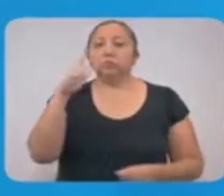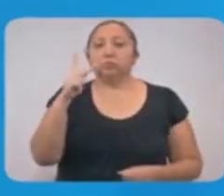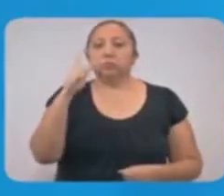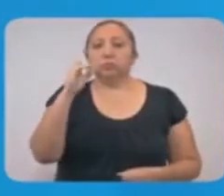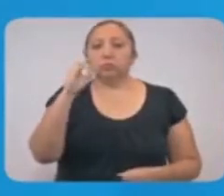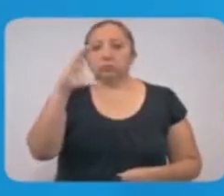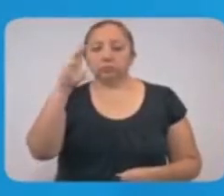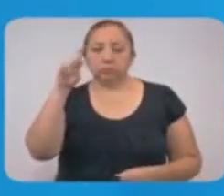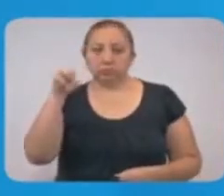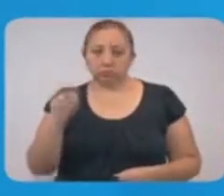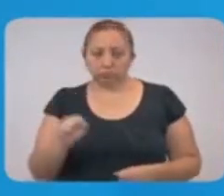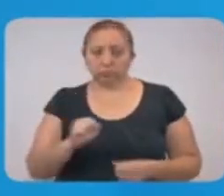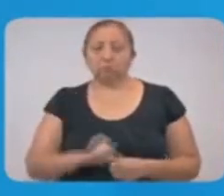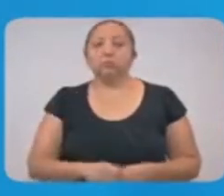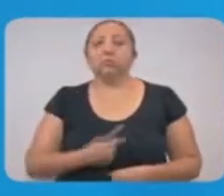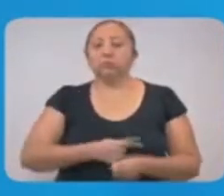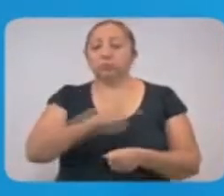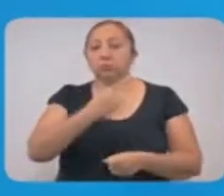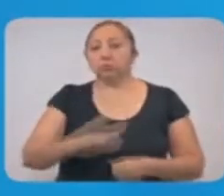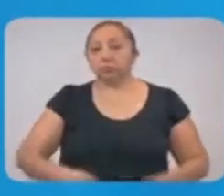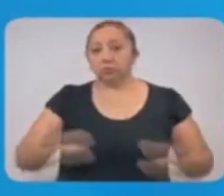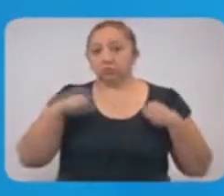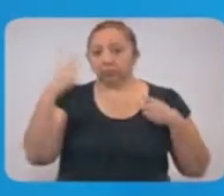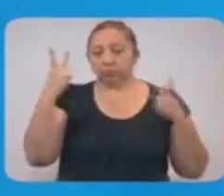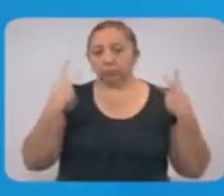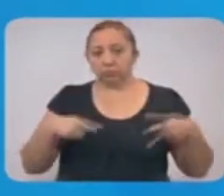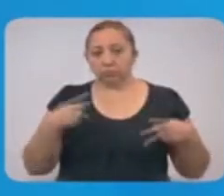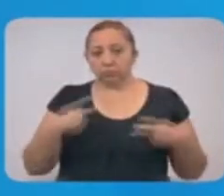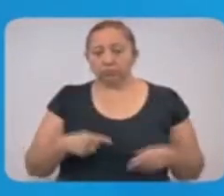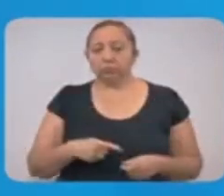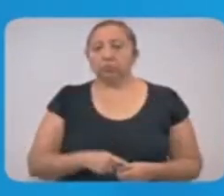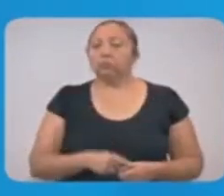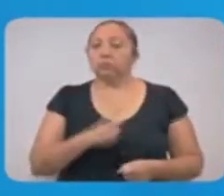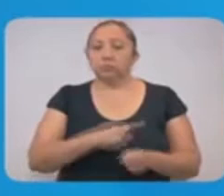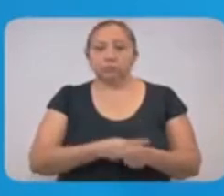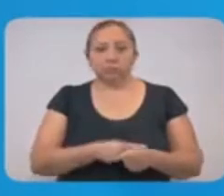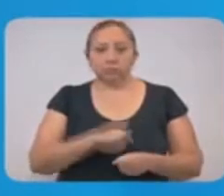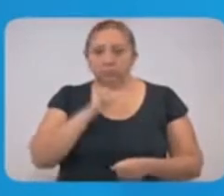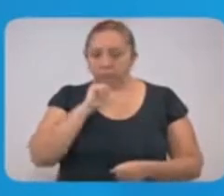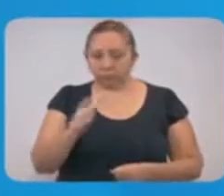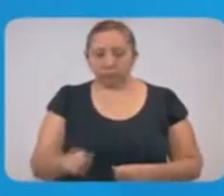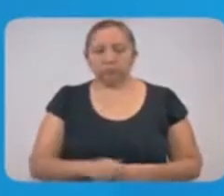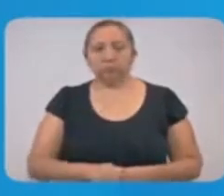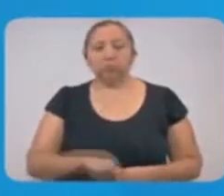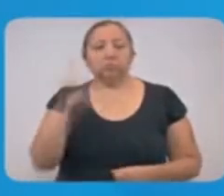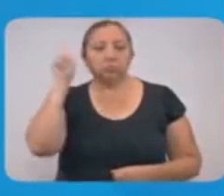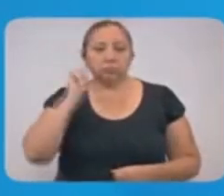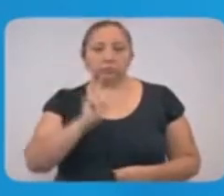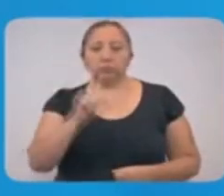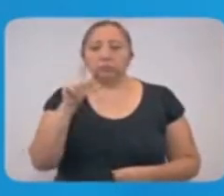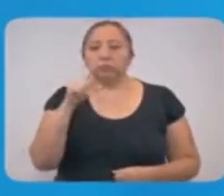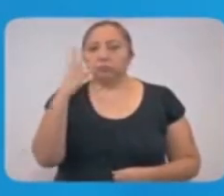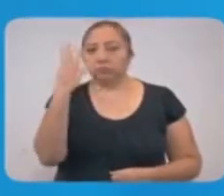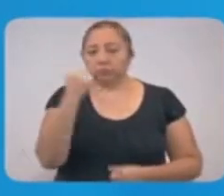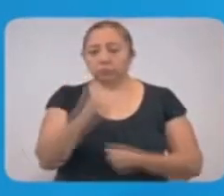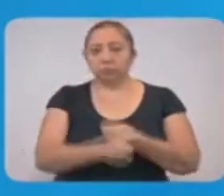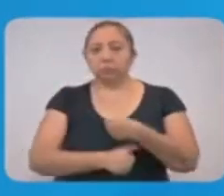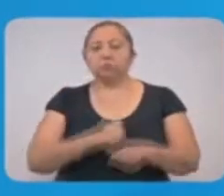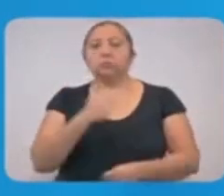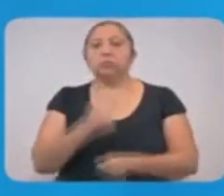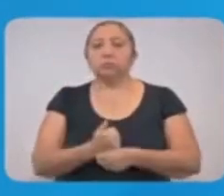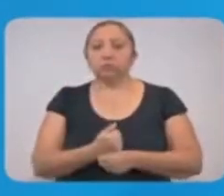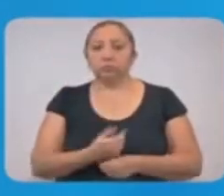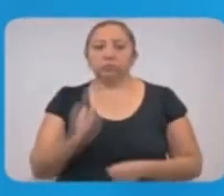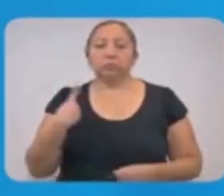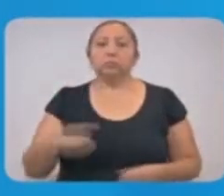hipertensión y EBC. Vivía con 2 personas que se reportan asintomáticas. Mujer de 79 años de edad,